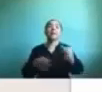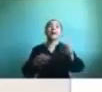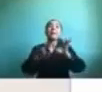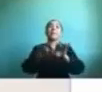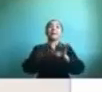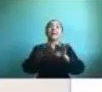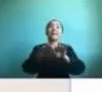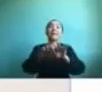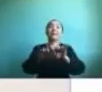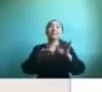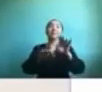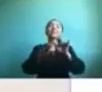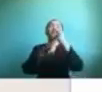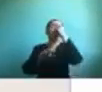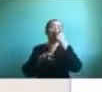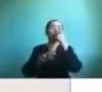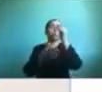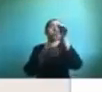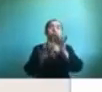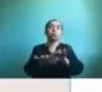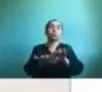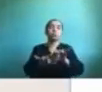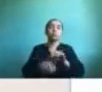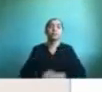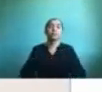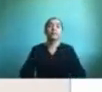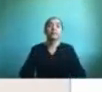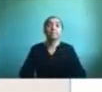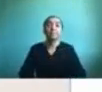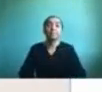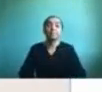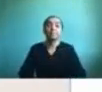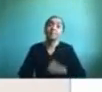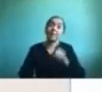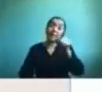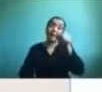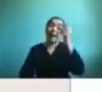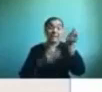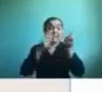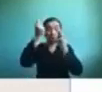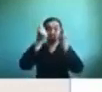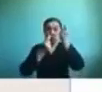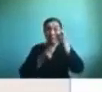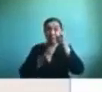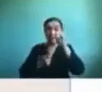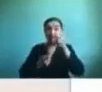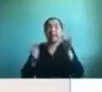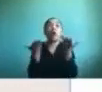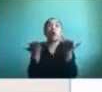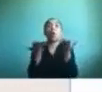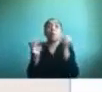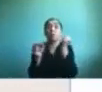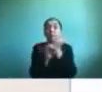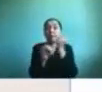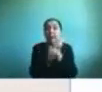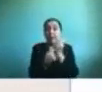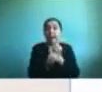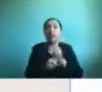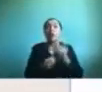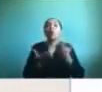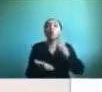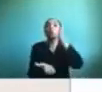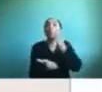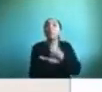fijan aquí aparecen sugerencias entonces ahí van a haber algunas indicaciones de cómo pueden trabajar o cómo deberían trabajar